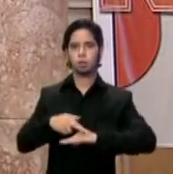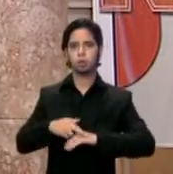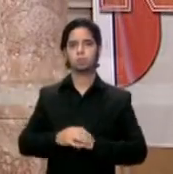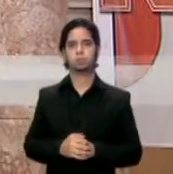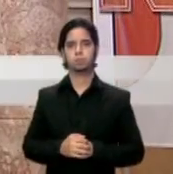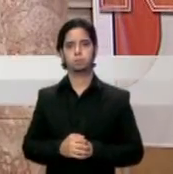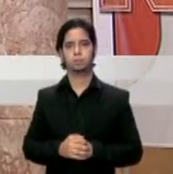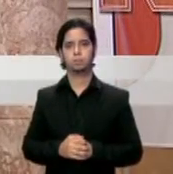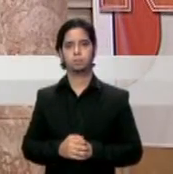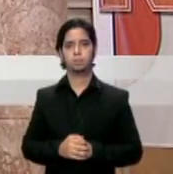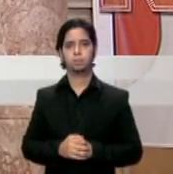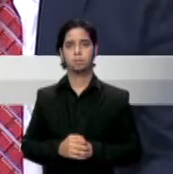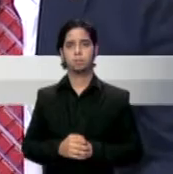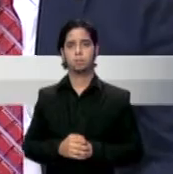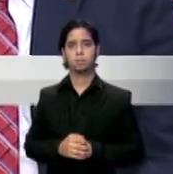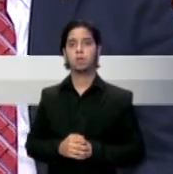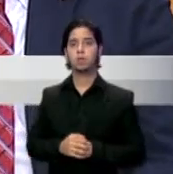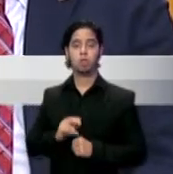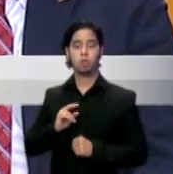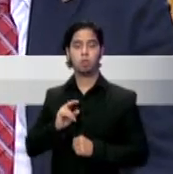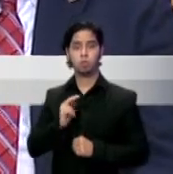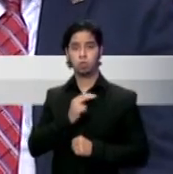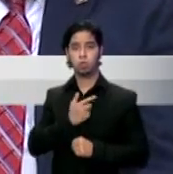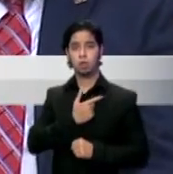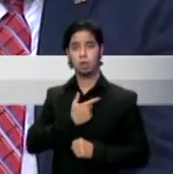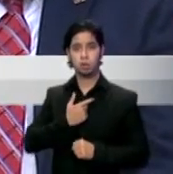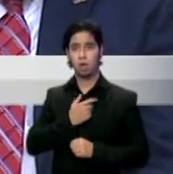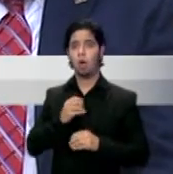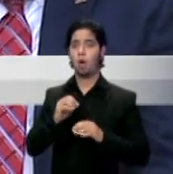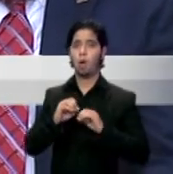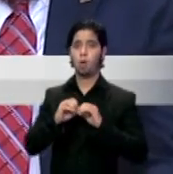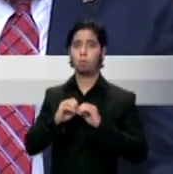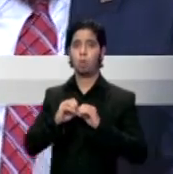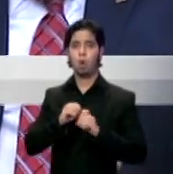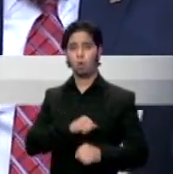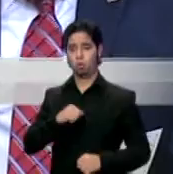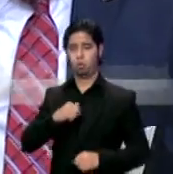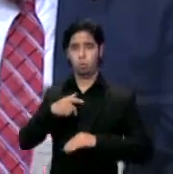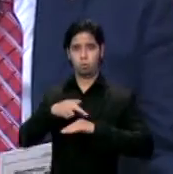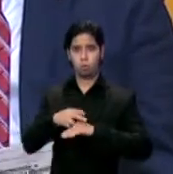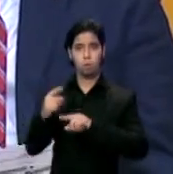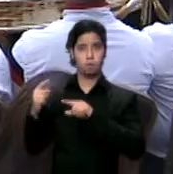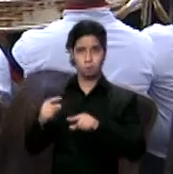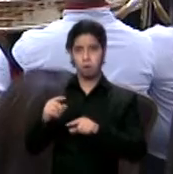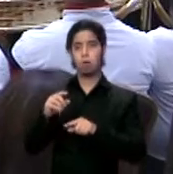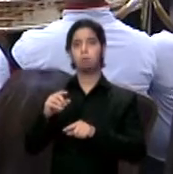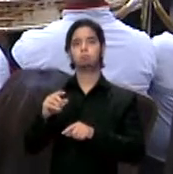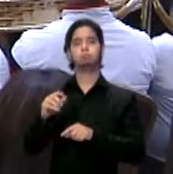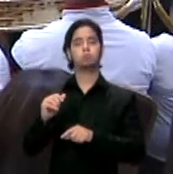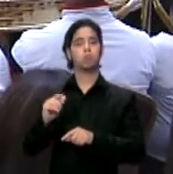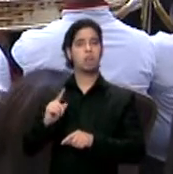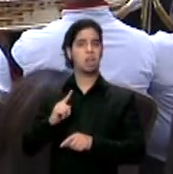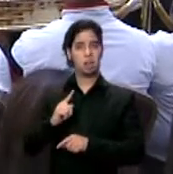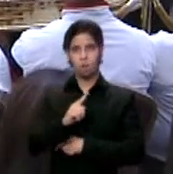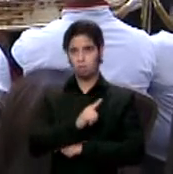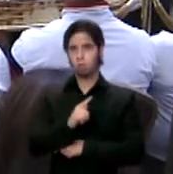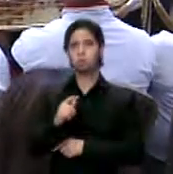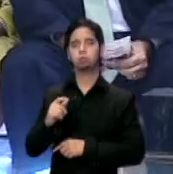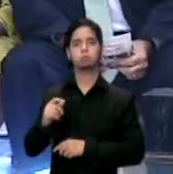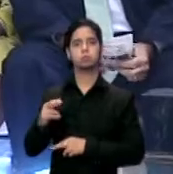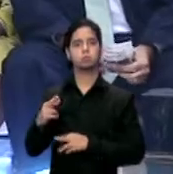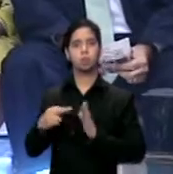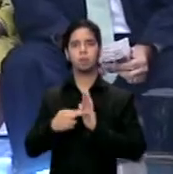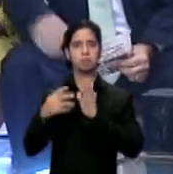actividad titulada Nuestros Medallistas, Orgullo de Puerto Rico, asistieron el presidente de la Cámara, Jaime Perelló, legisladores y representantes,